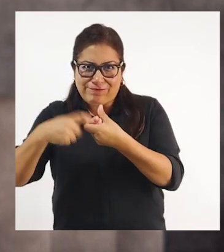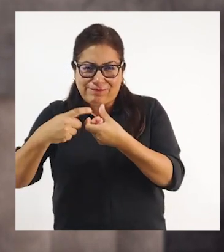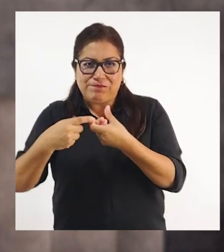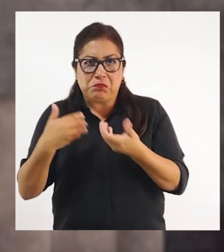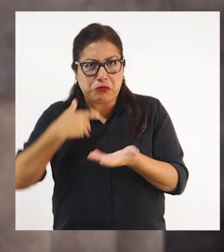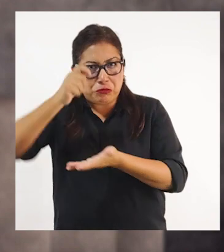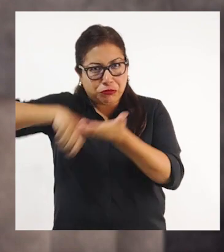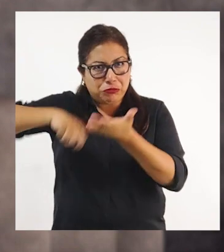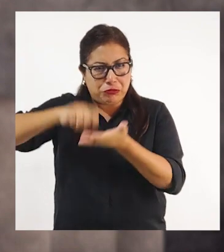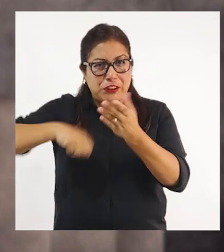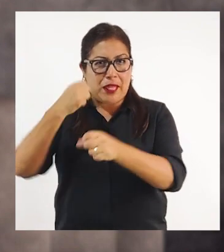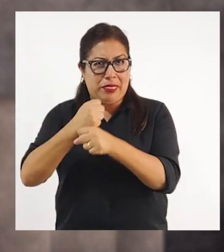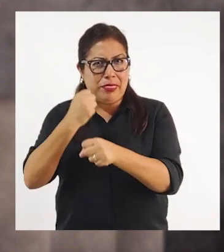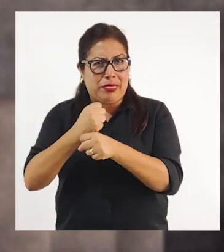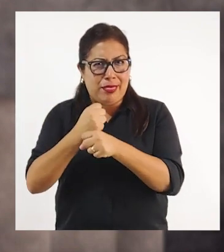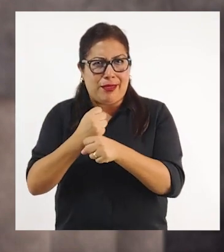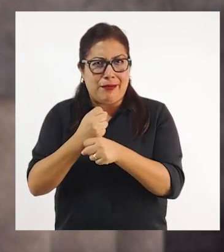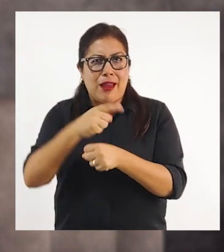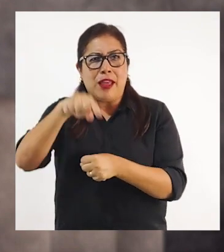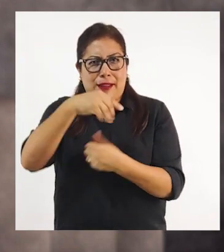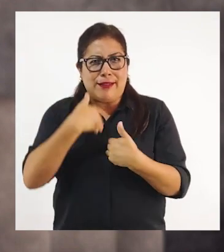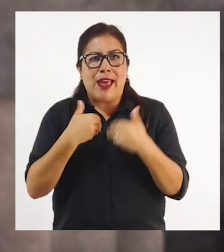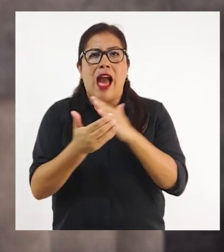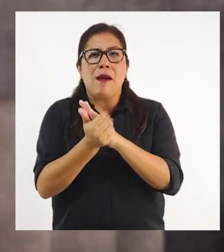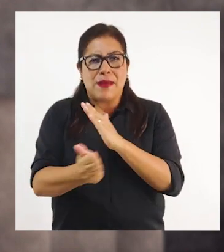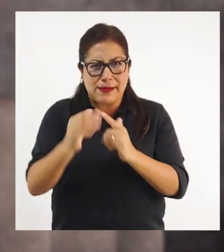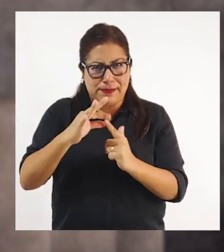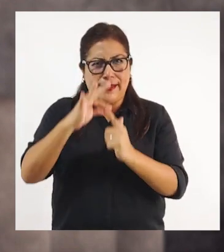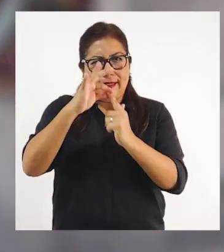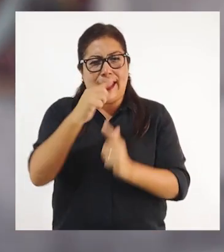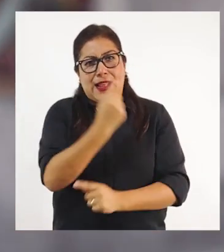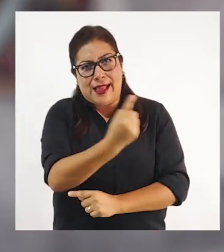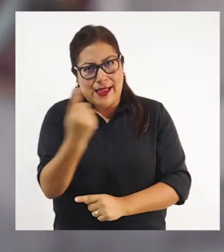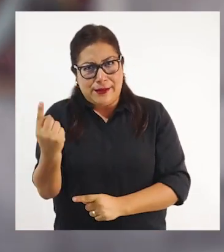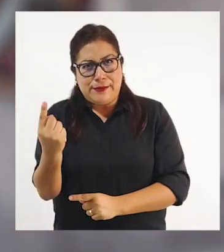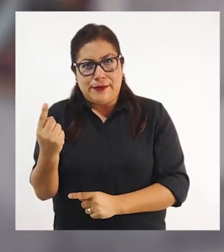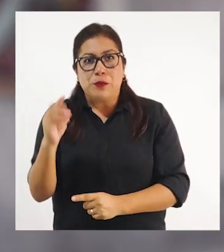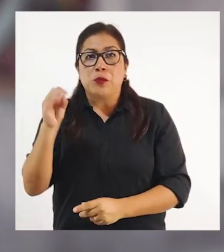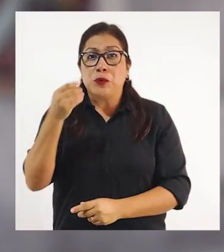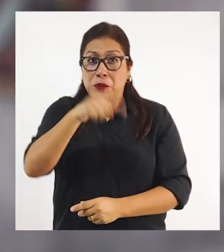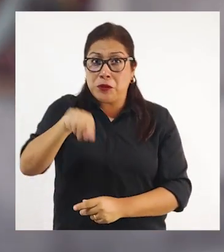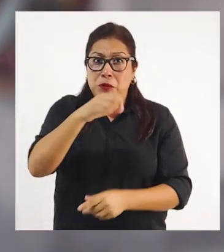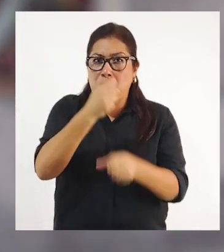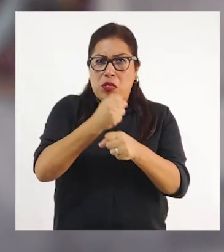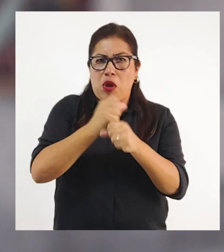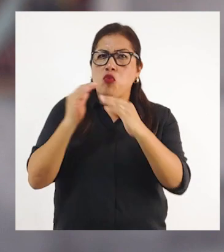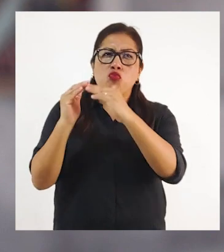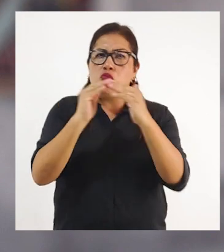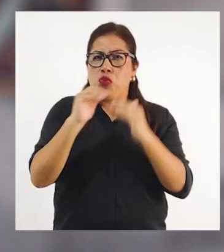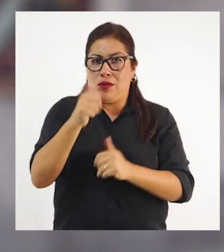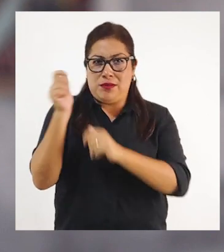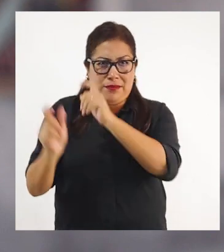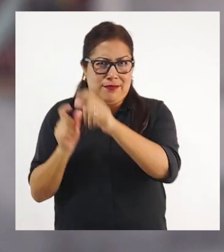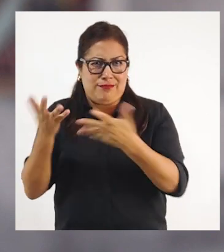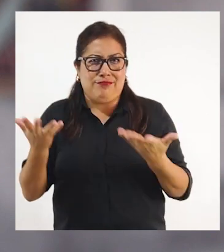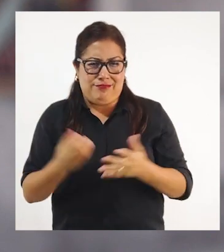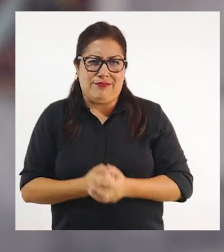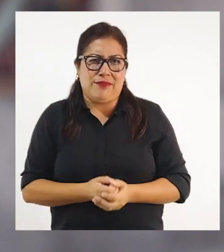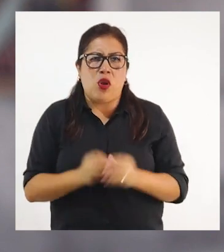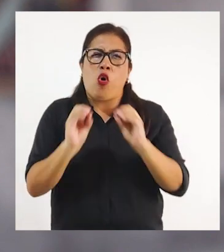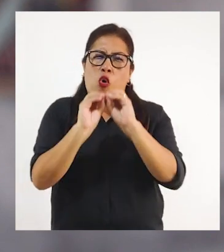que tienen alguna habilidad especial, porque ellos de verdad trabajan como cualquier otra persona,